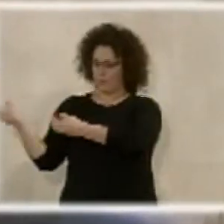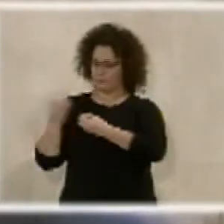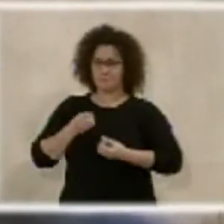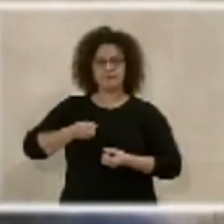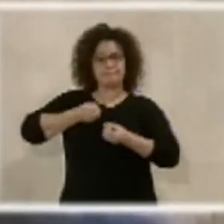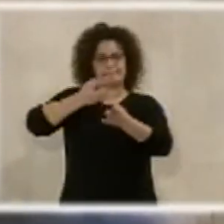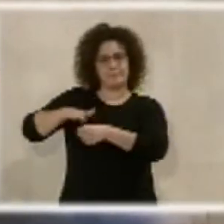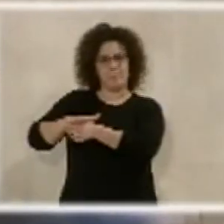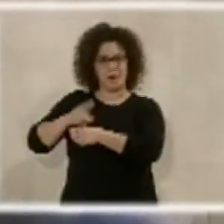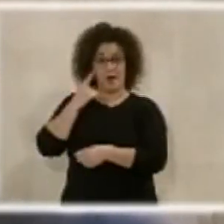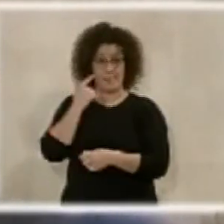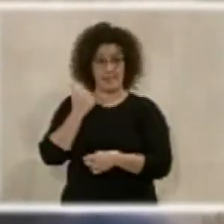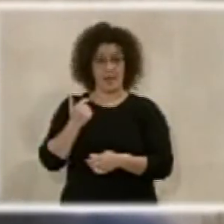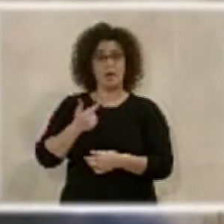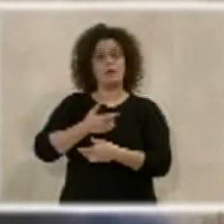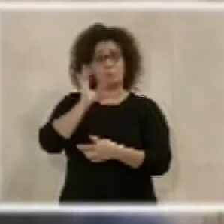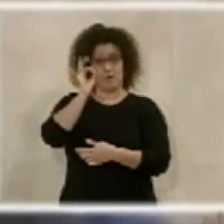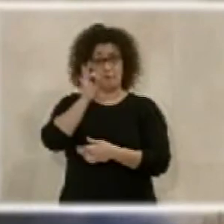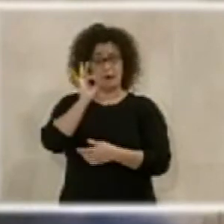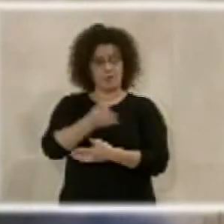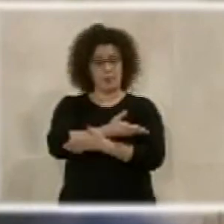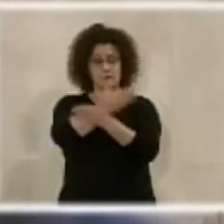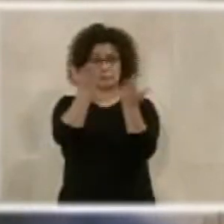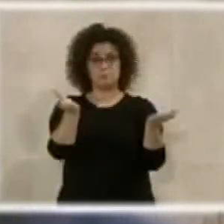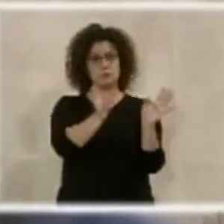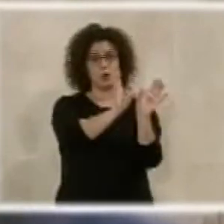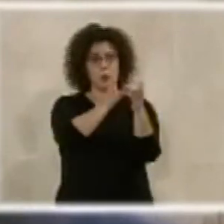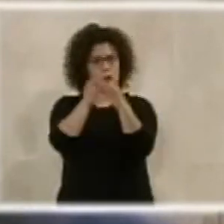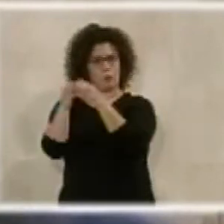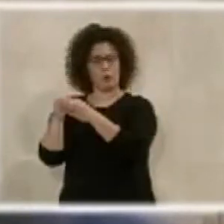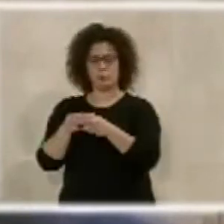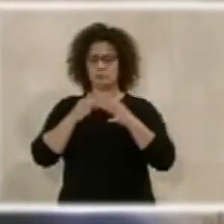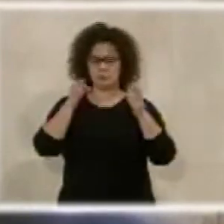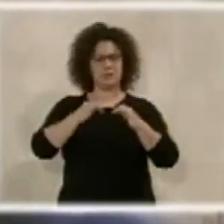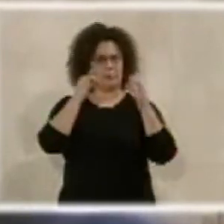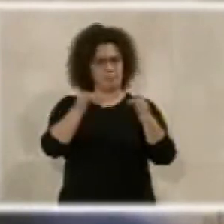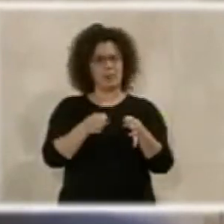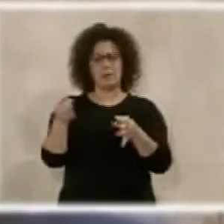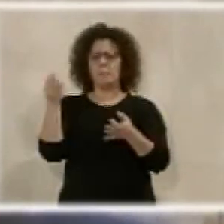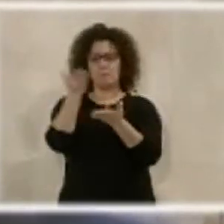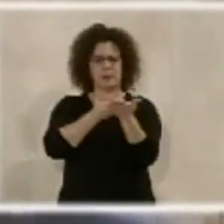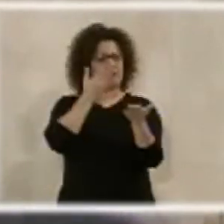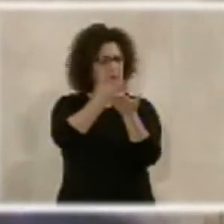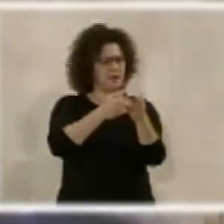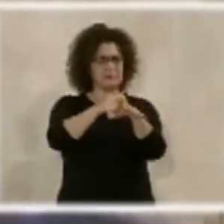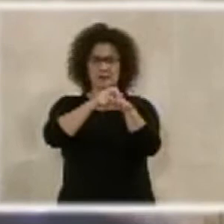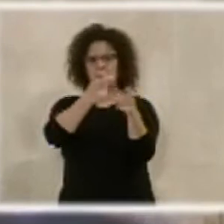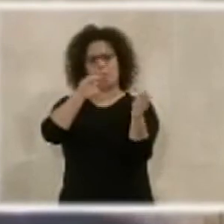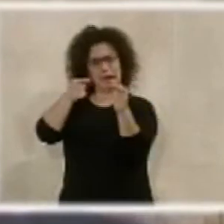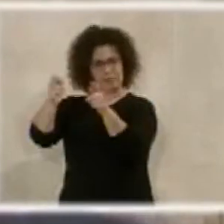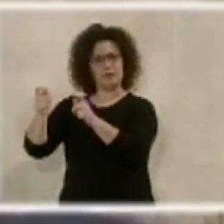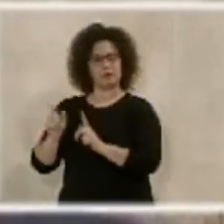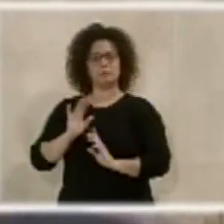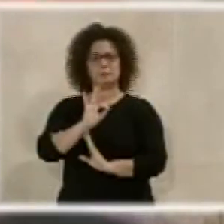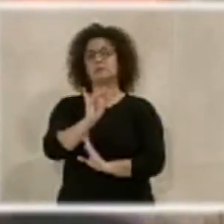Almería. Si bien es cierto que todos los grupos sistemáticamente traemos mociones de este tipo, no es menos cierto que